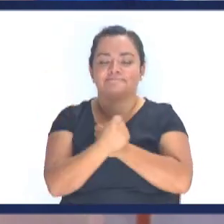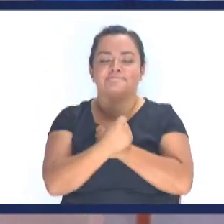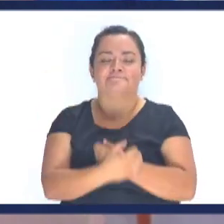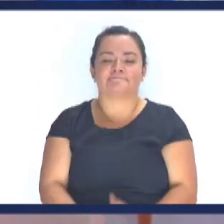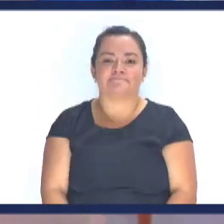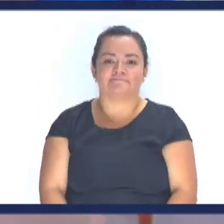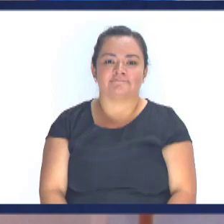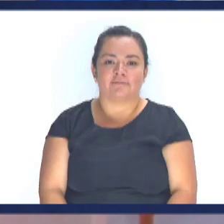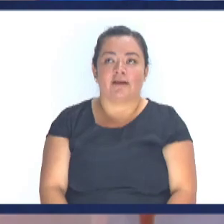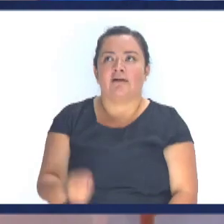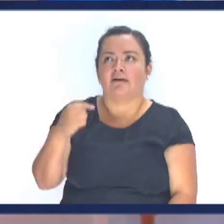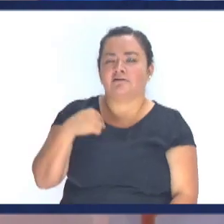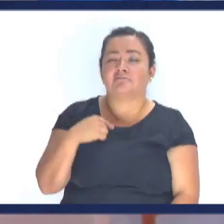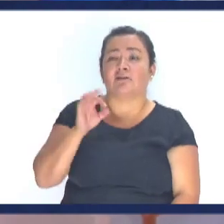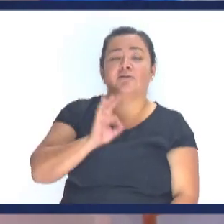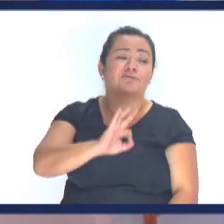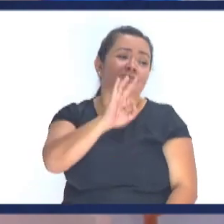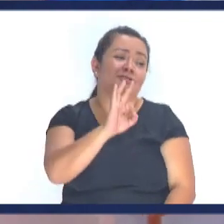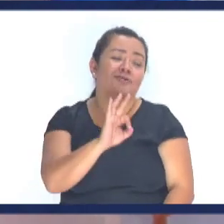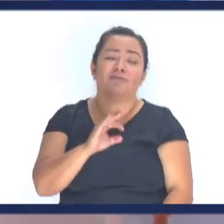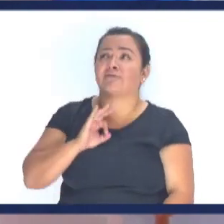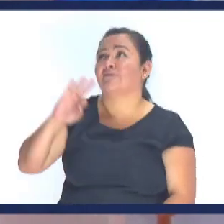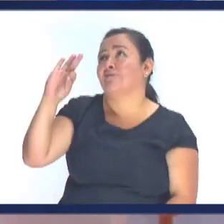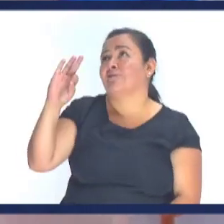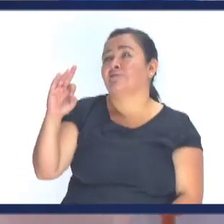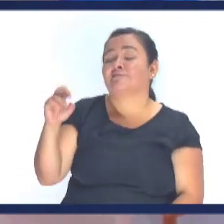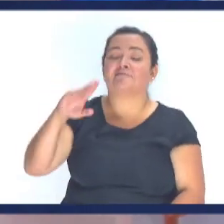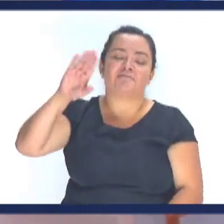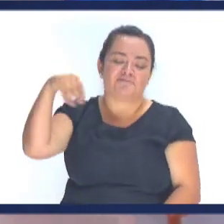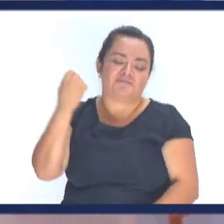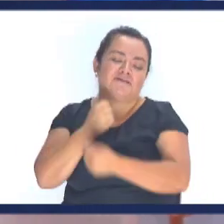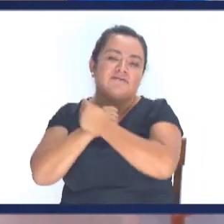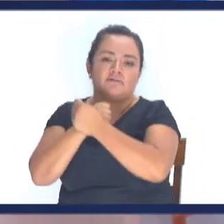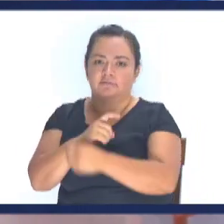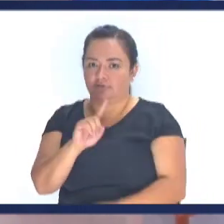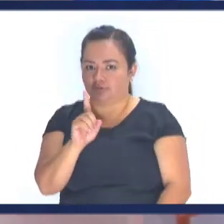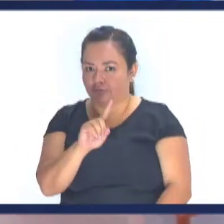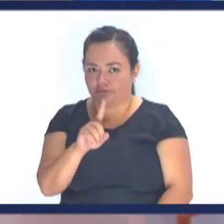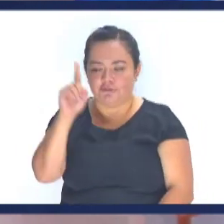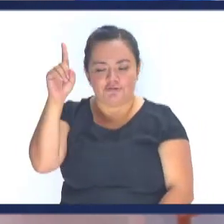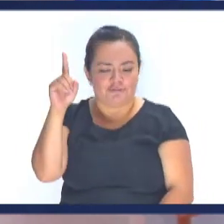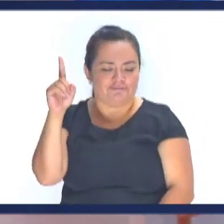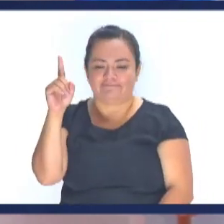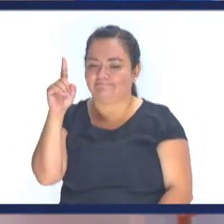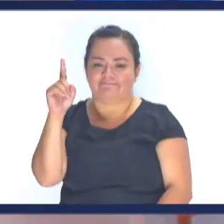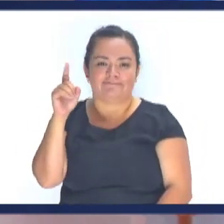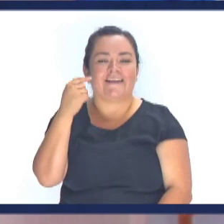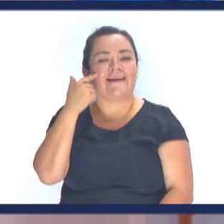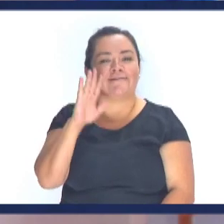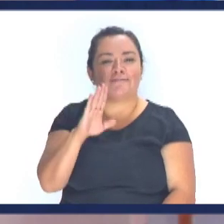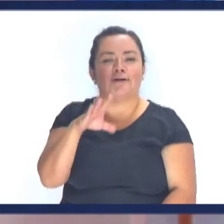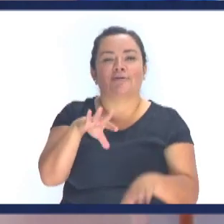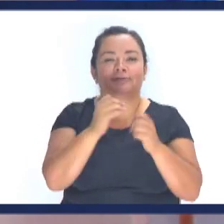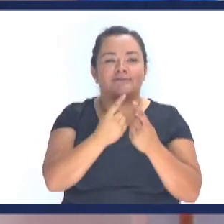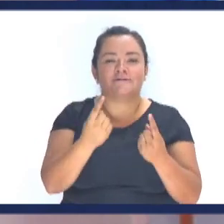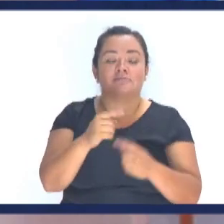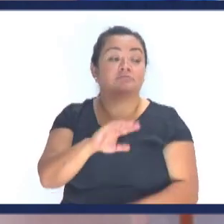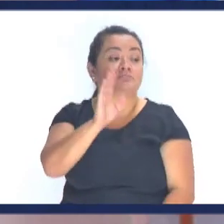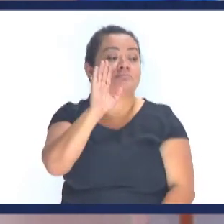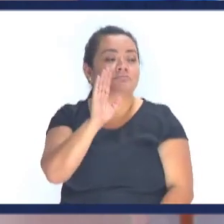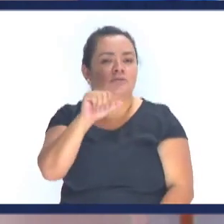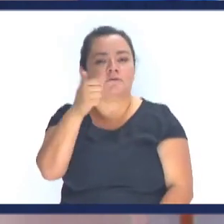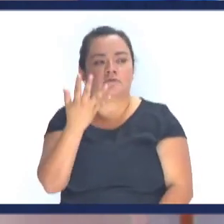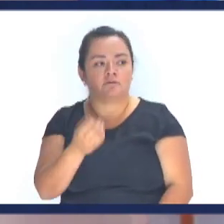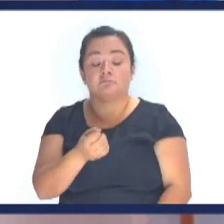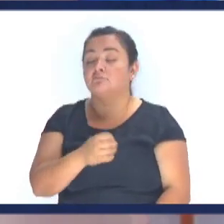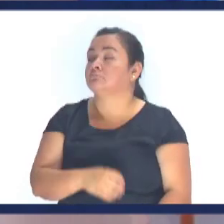Amor Amor No es que Hoy te odio Mañana te quiero Esa es su mujer Dios no es así ¿Vale ha pasado a Que hay personas Que un día saludan